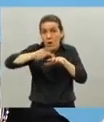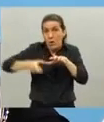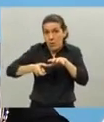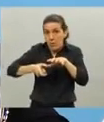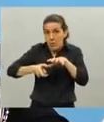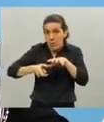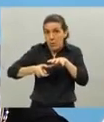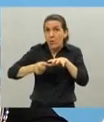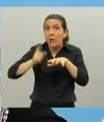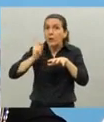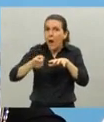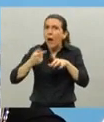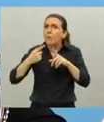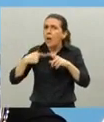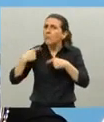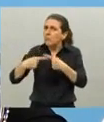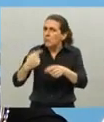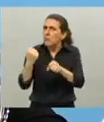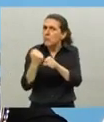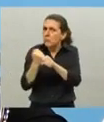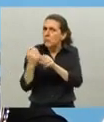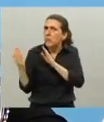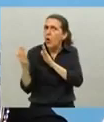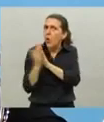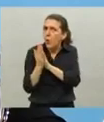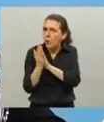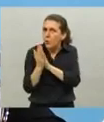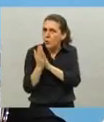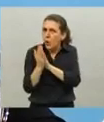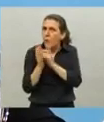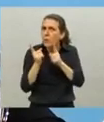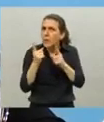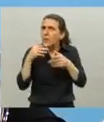Y vamos a seguir trabajando juntos como lo hemos hecho hasta ahora.